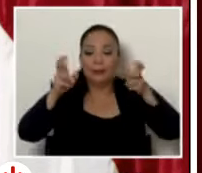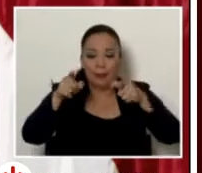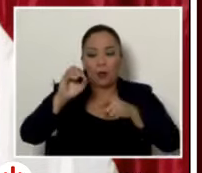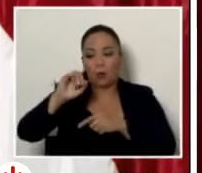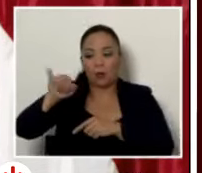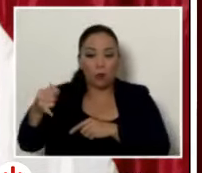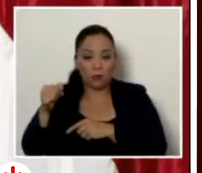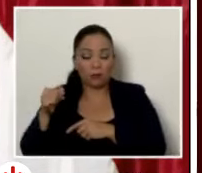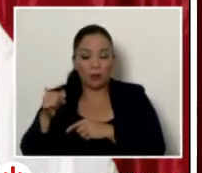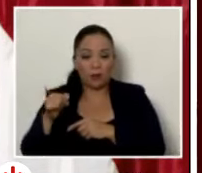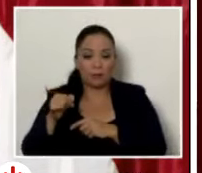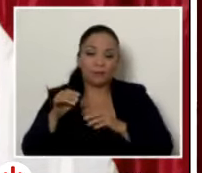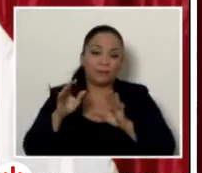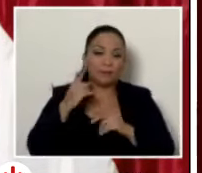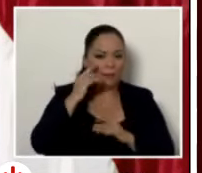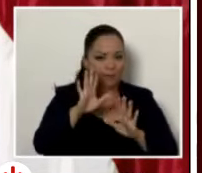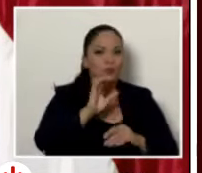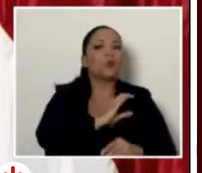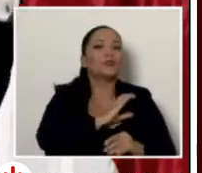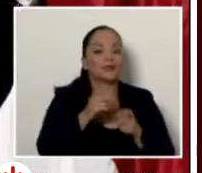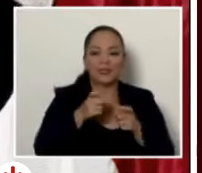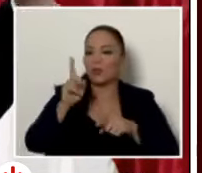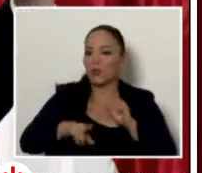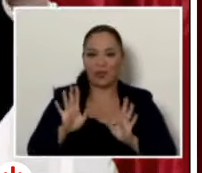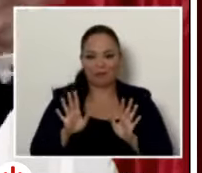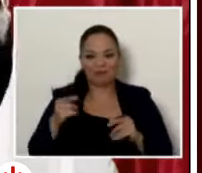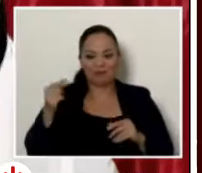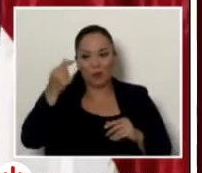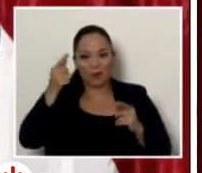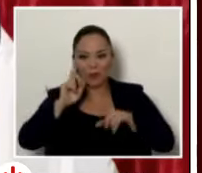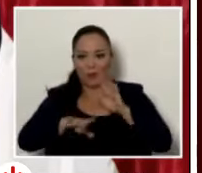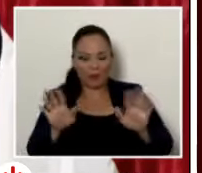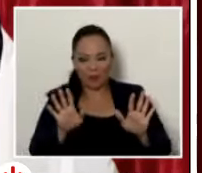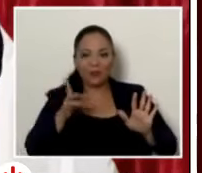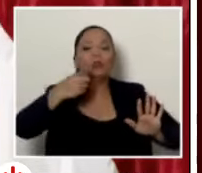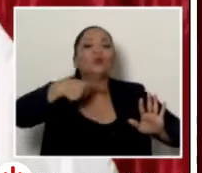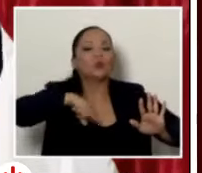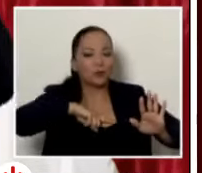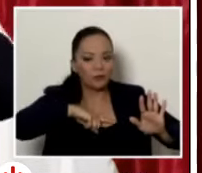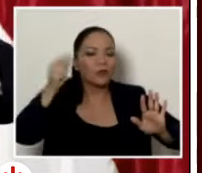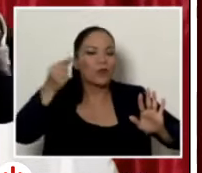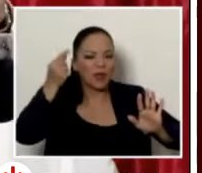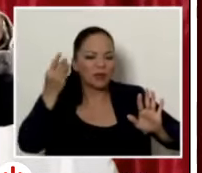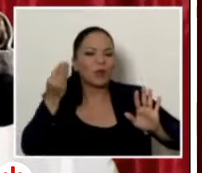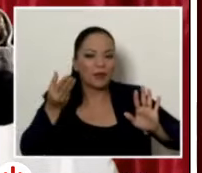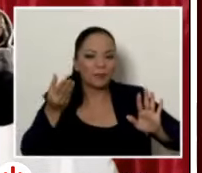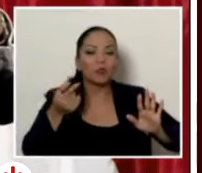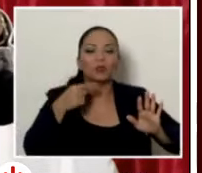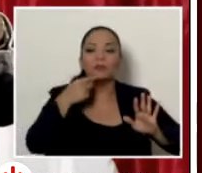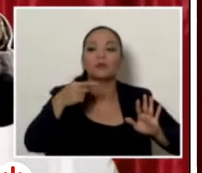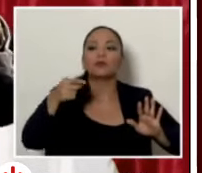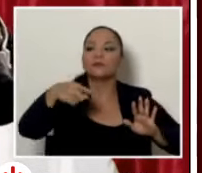la policía administrativa jamás nosotros lo único que hacemos es gobierno detenga a la persona